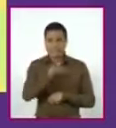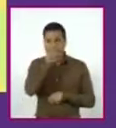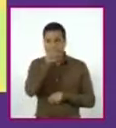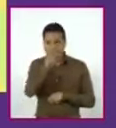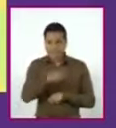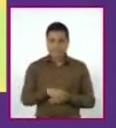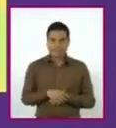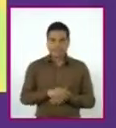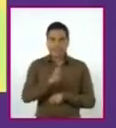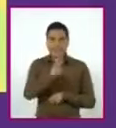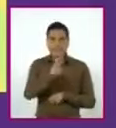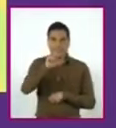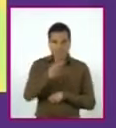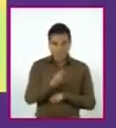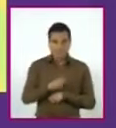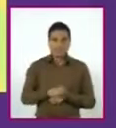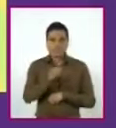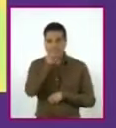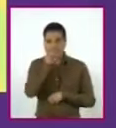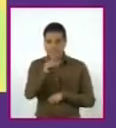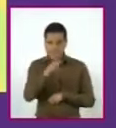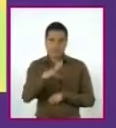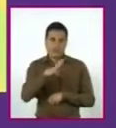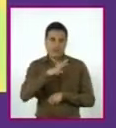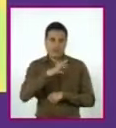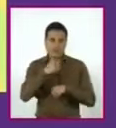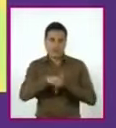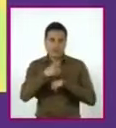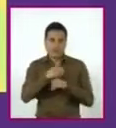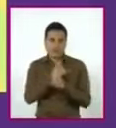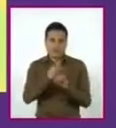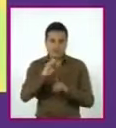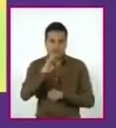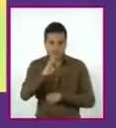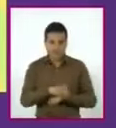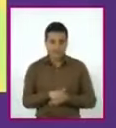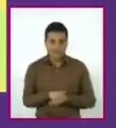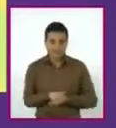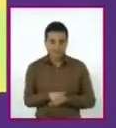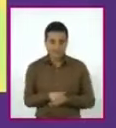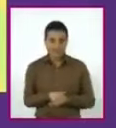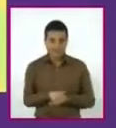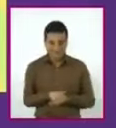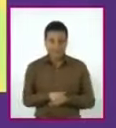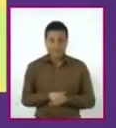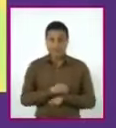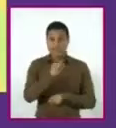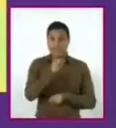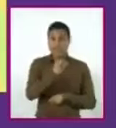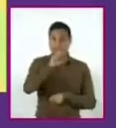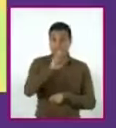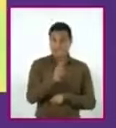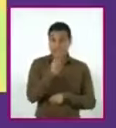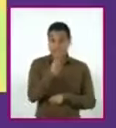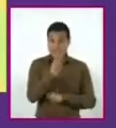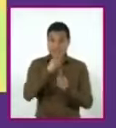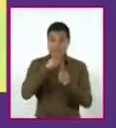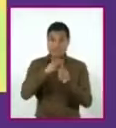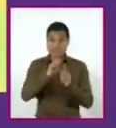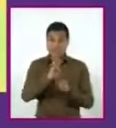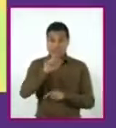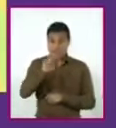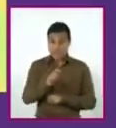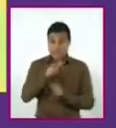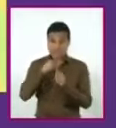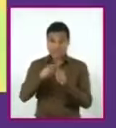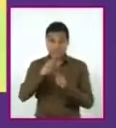bx y el término independiente c, es decir, ax cuadrada más bx más